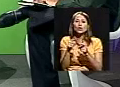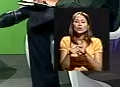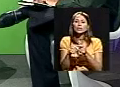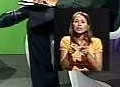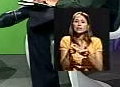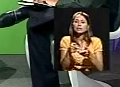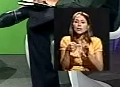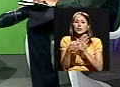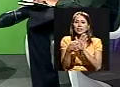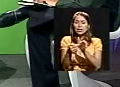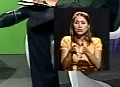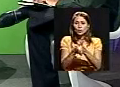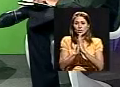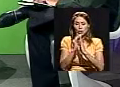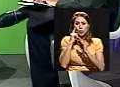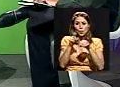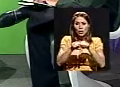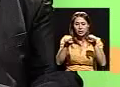régimen no contributivo,